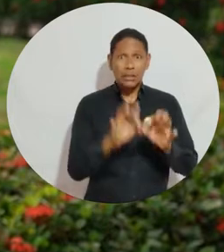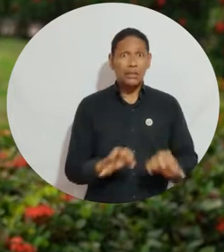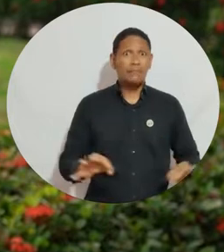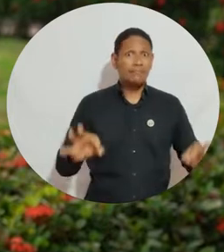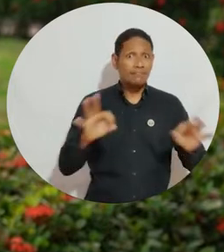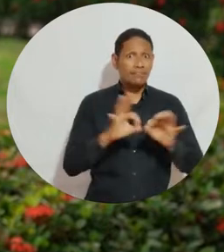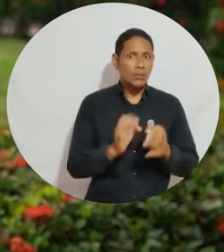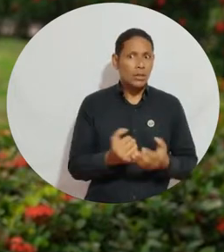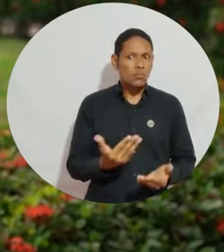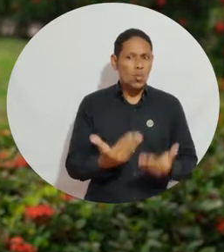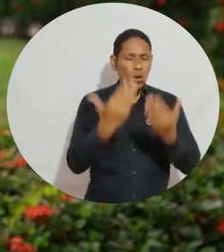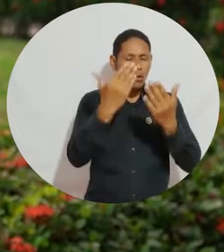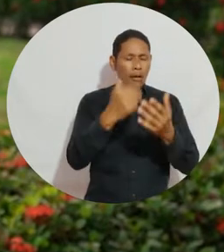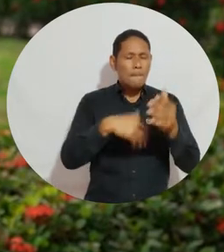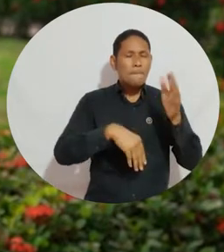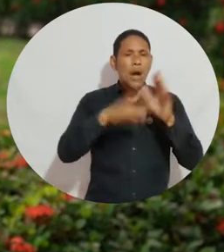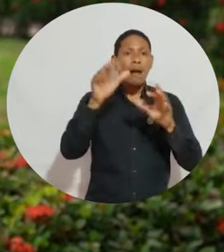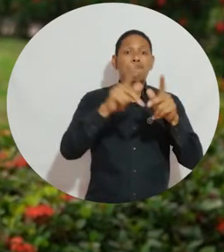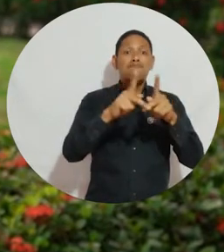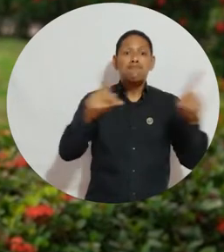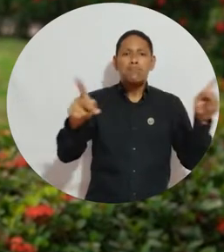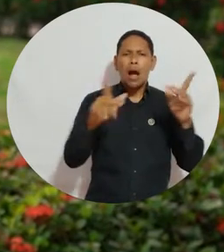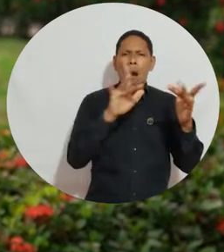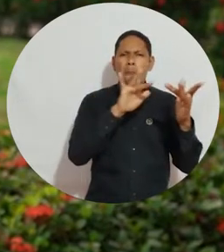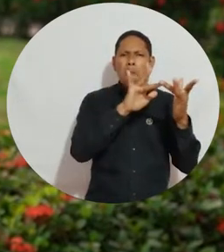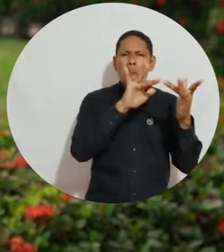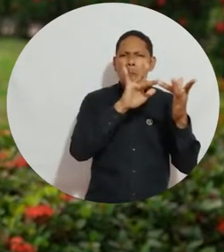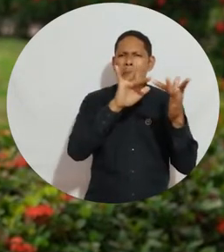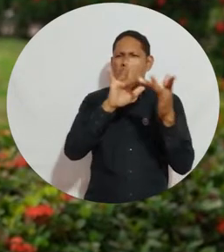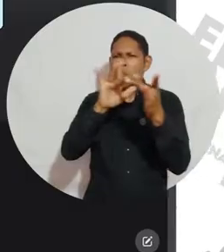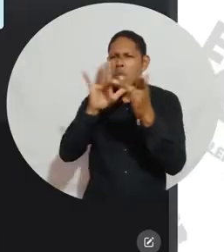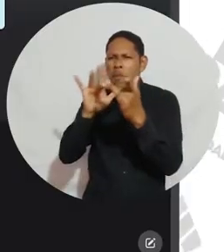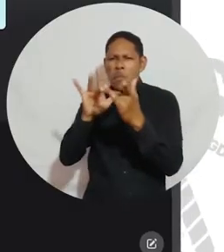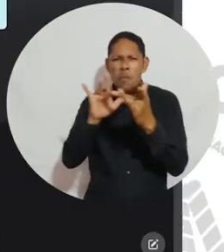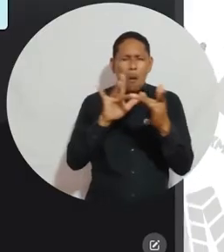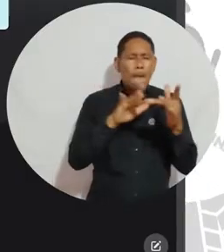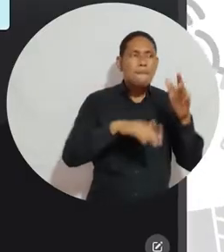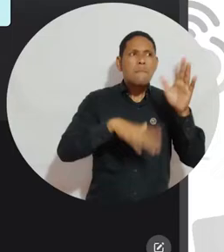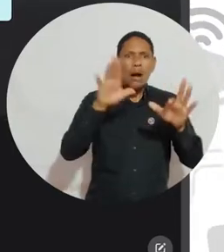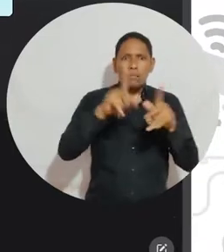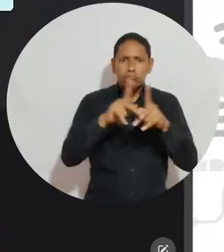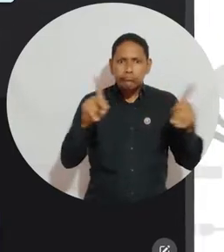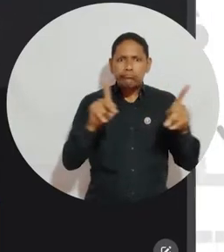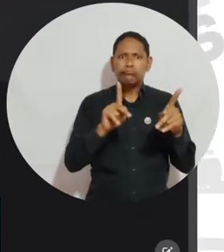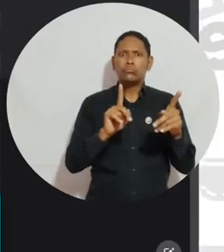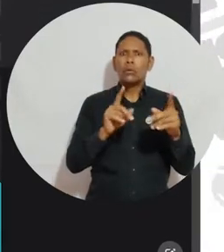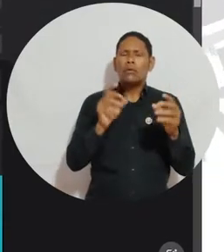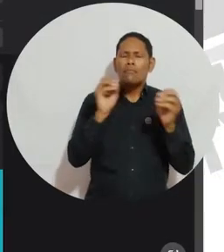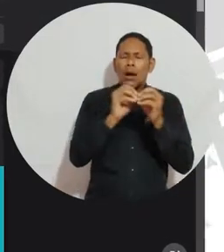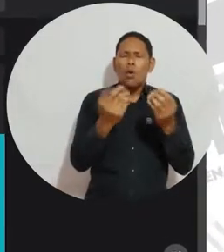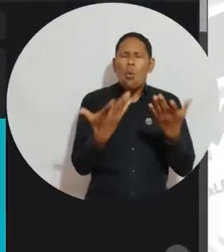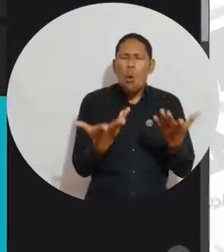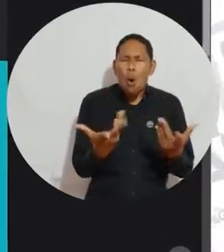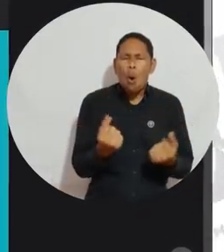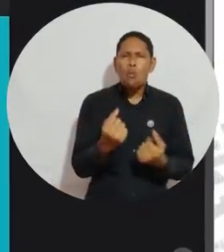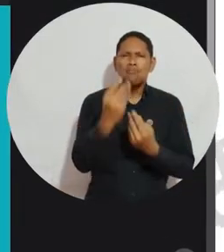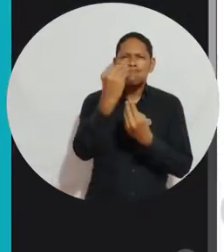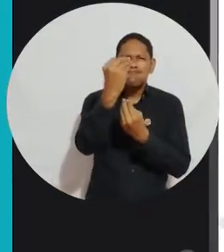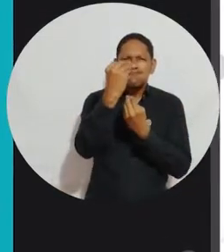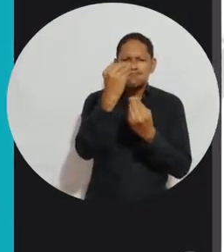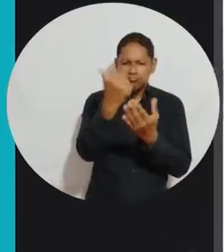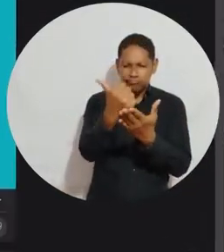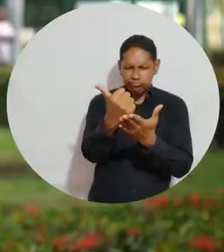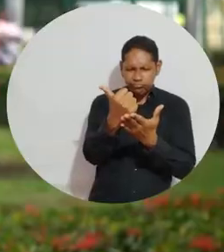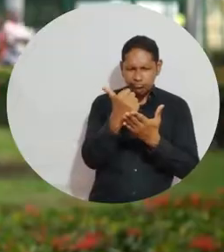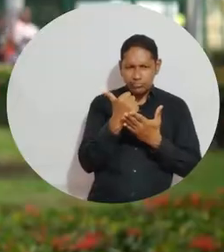importante porque es una forma de acercarlo a más personas y que más personas tengan la posibilidad de adquirir un